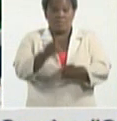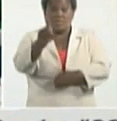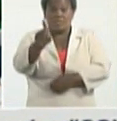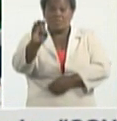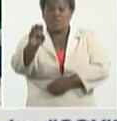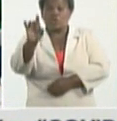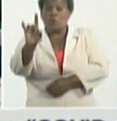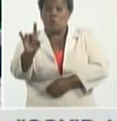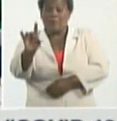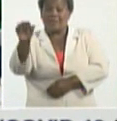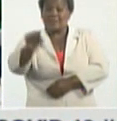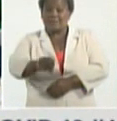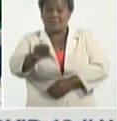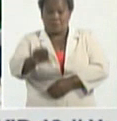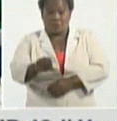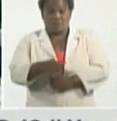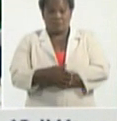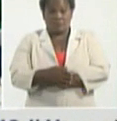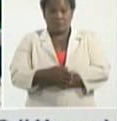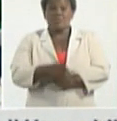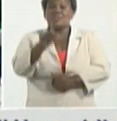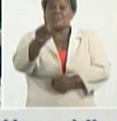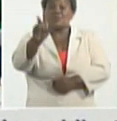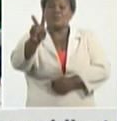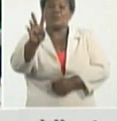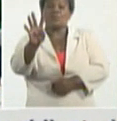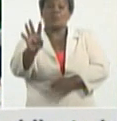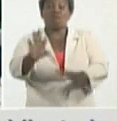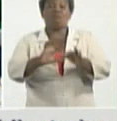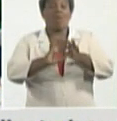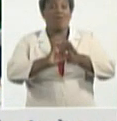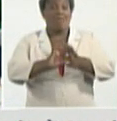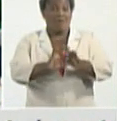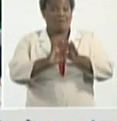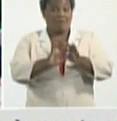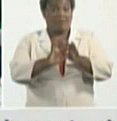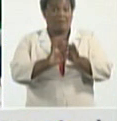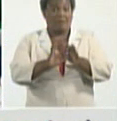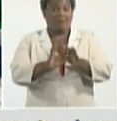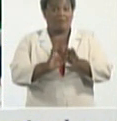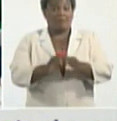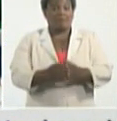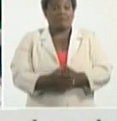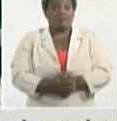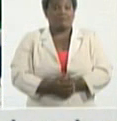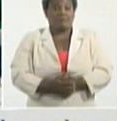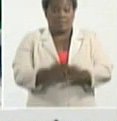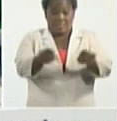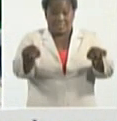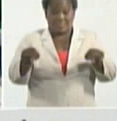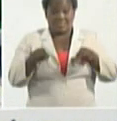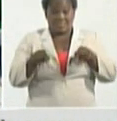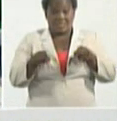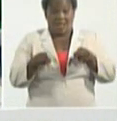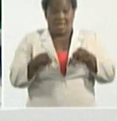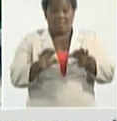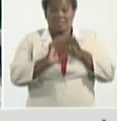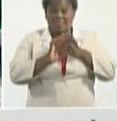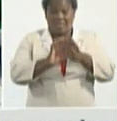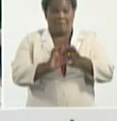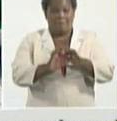críticos y 124 graves se encuentran en nuestras salas de terapia intensiva